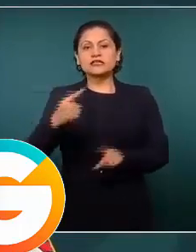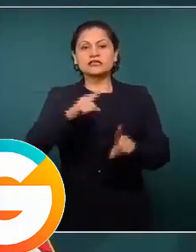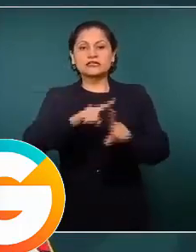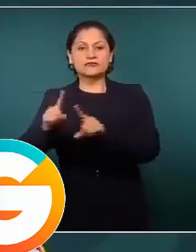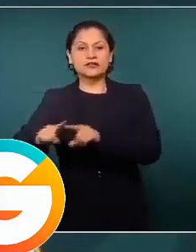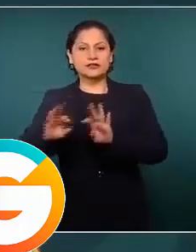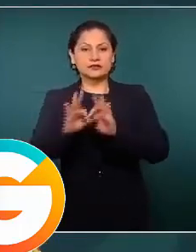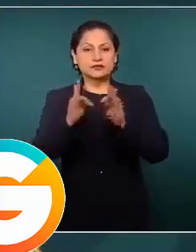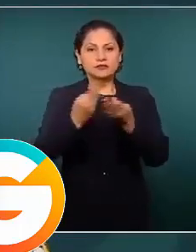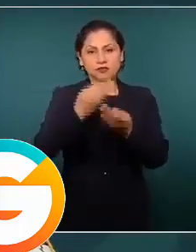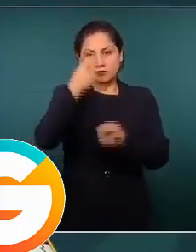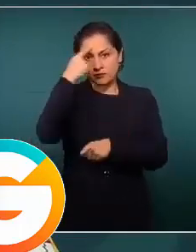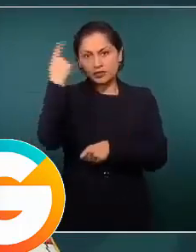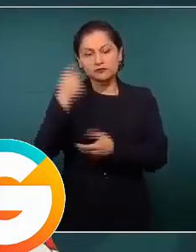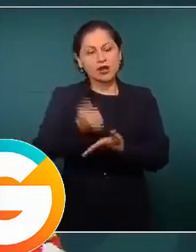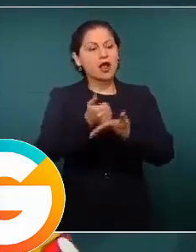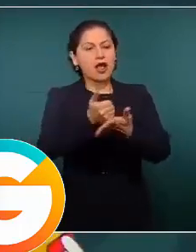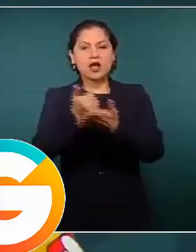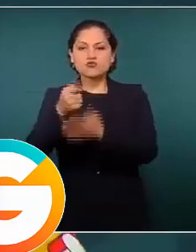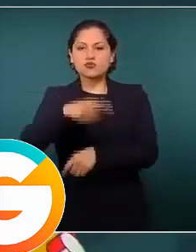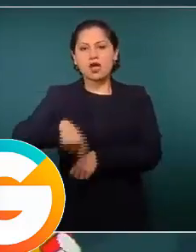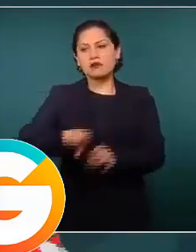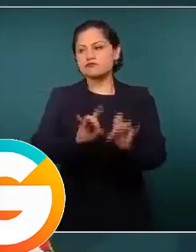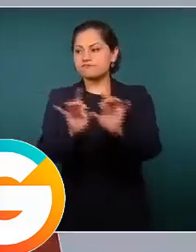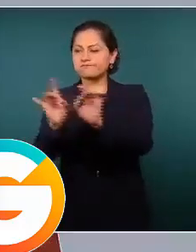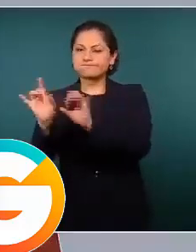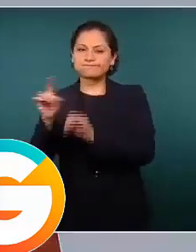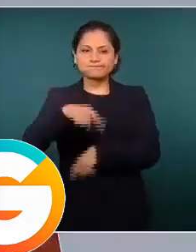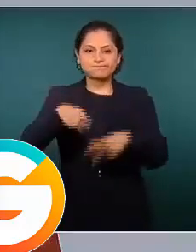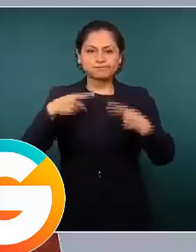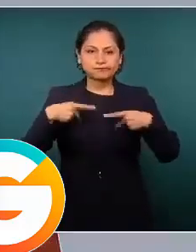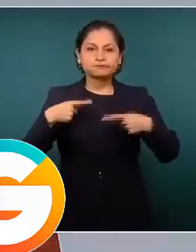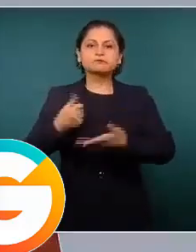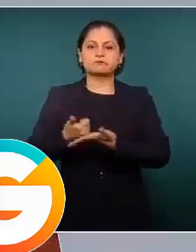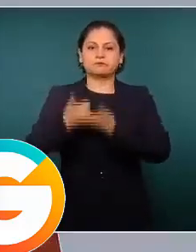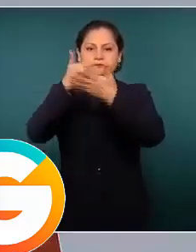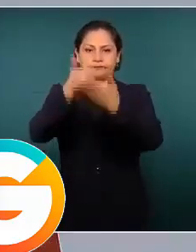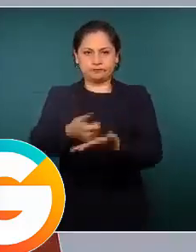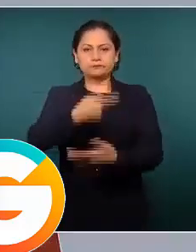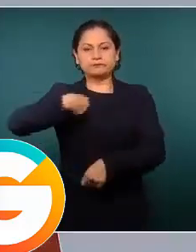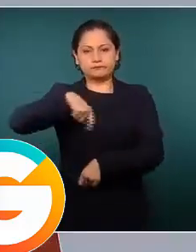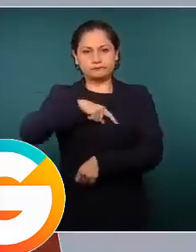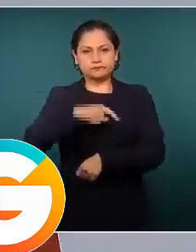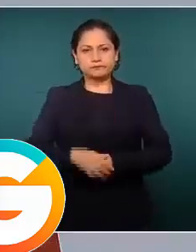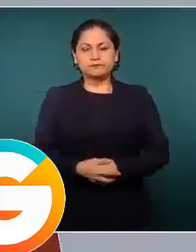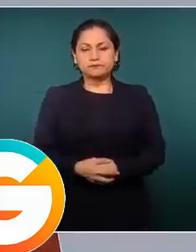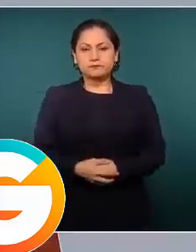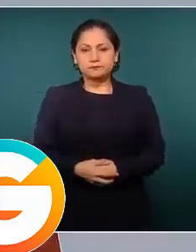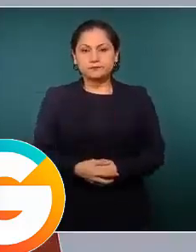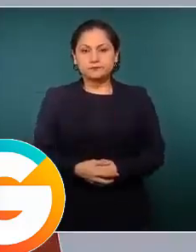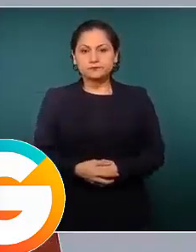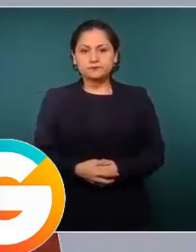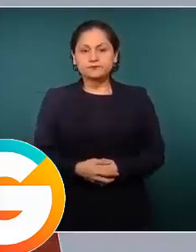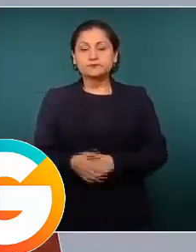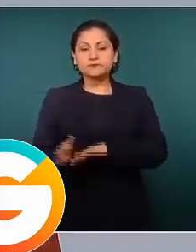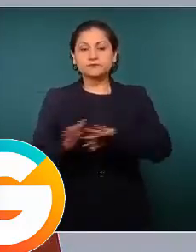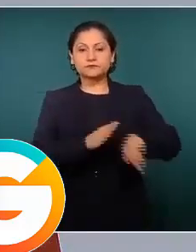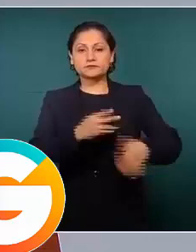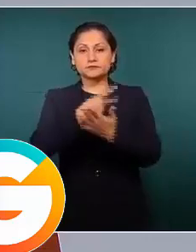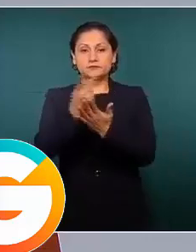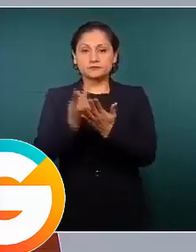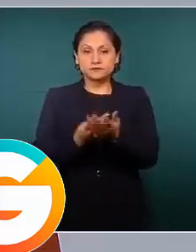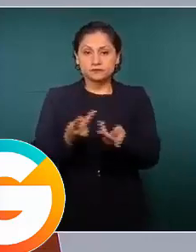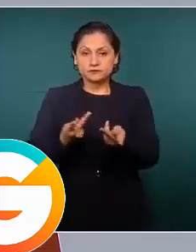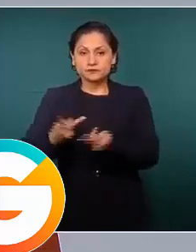coadyuvar a cualquier necesidad que tenga el Estado que afrontar. En cuanto al plan de N3, plan